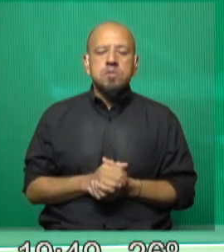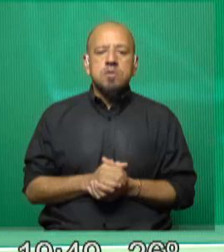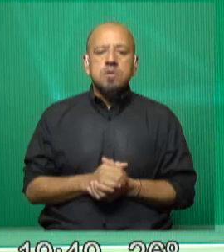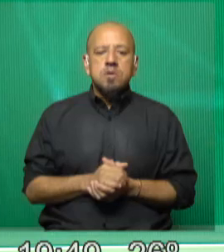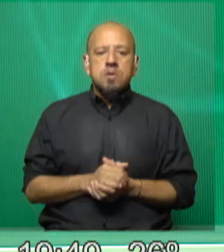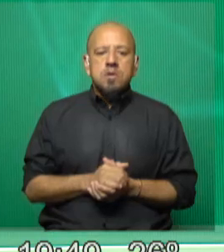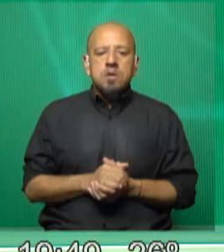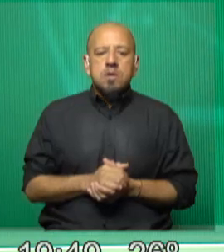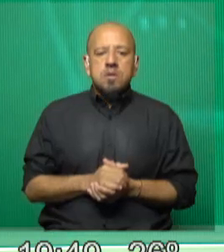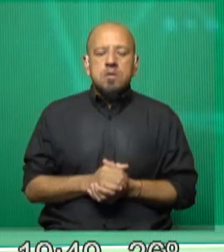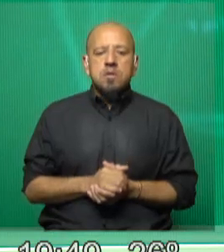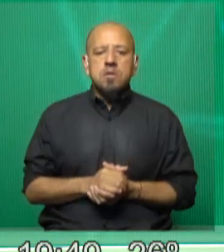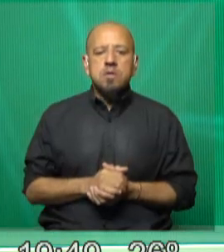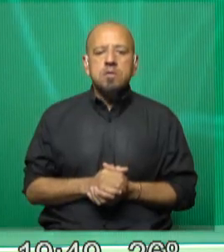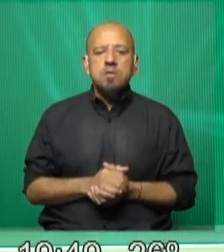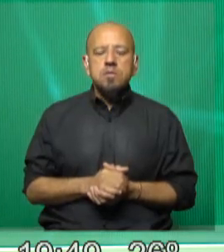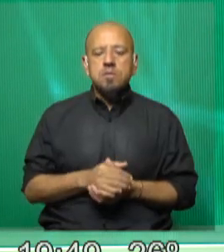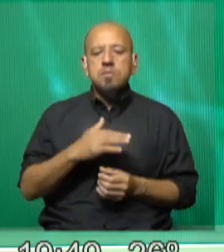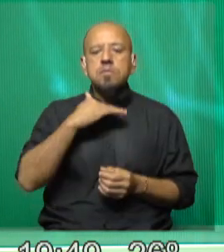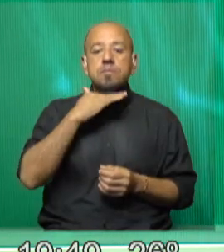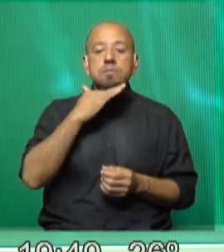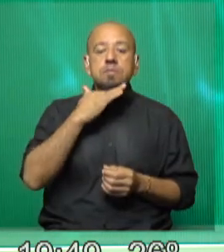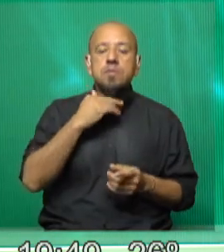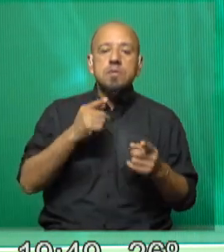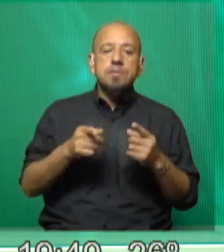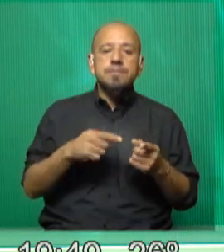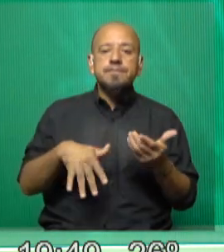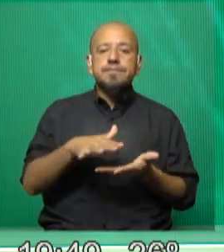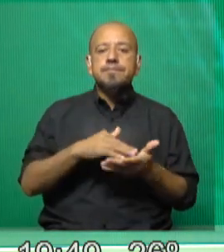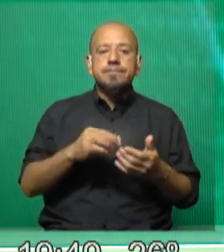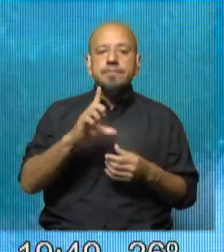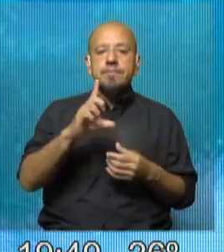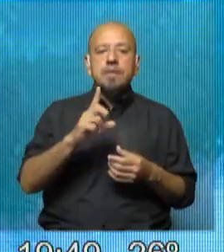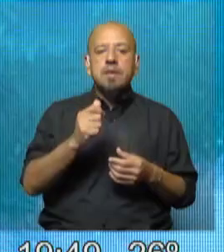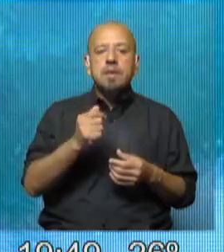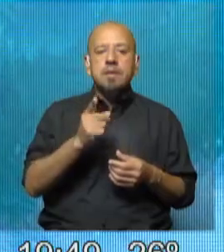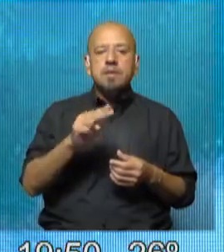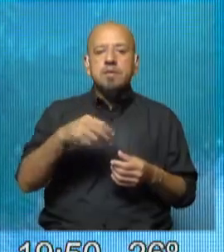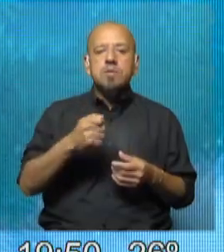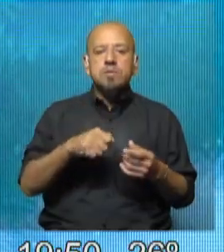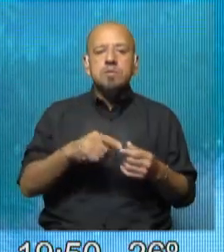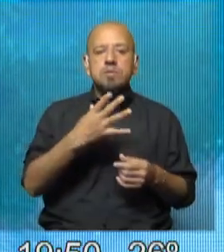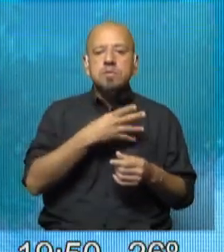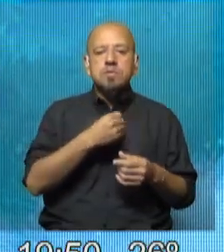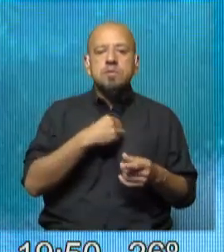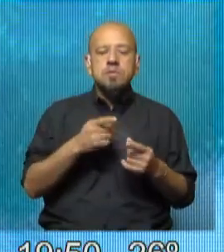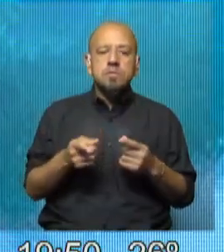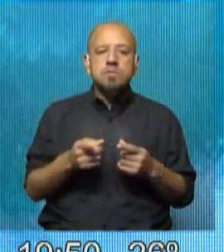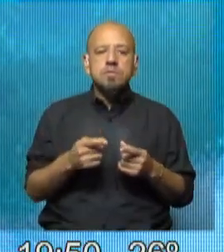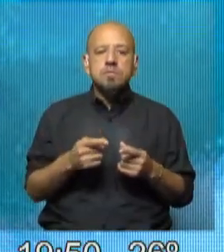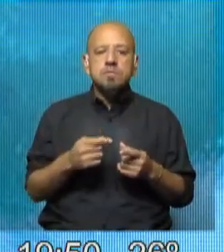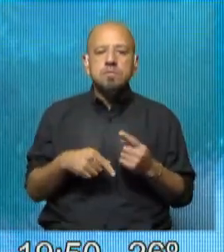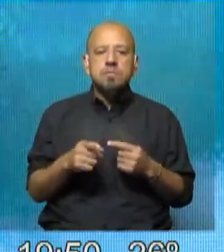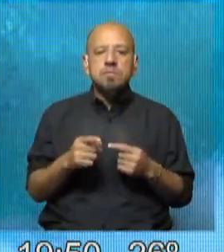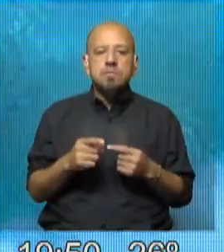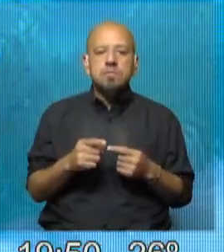Bueno, Rocha Canelones, nuevamente, ¿qué implica esta disposición sobre esa zona de Laguna Blanca? Sí, bueno, esto, como mencionamos, es el ingreso